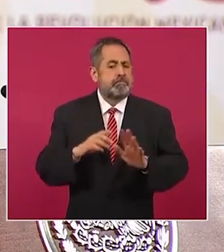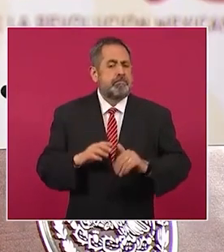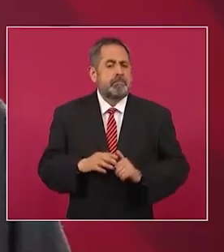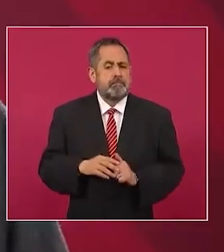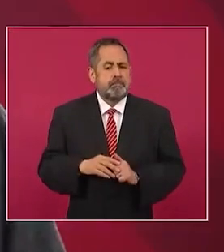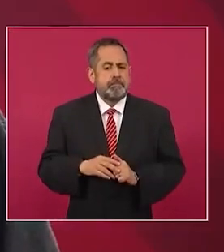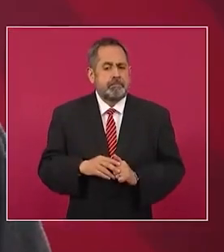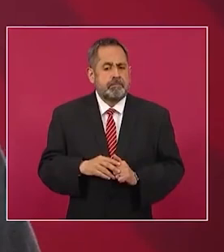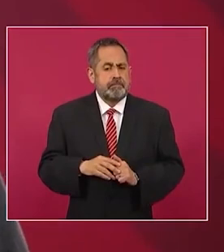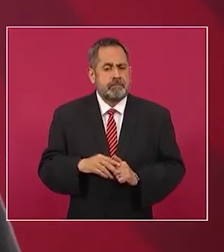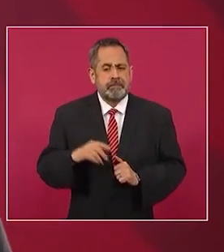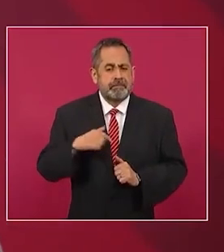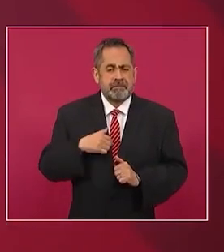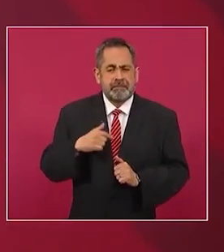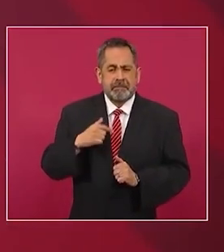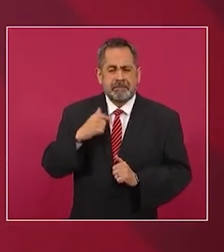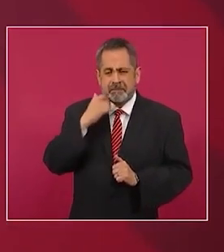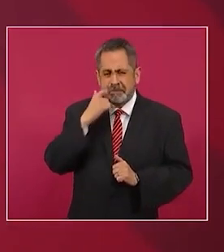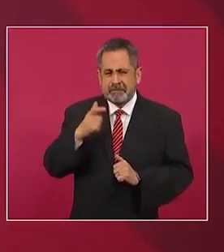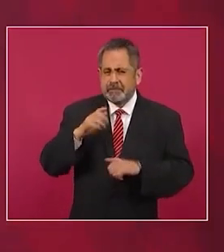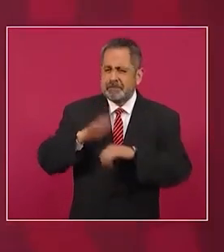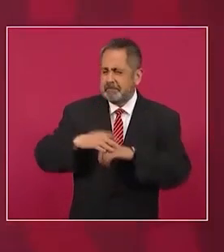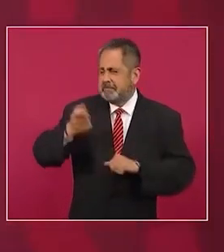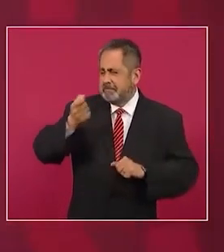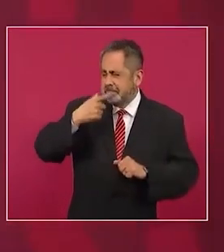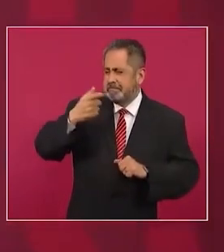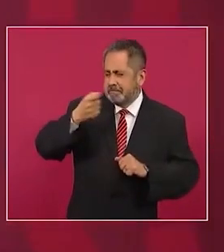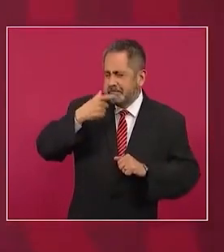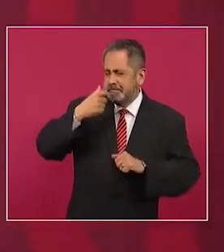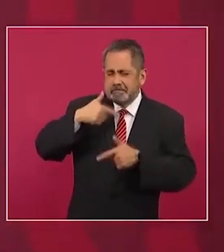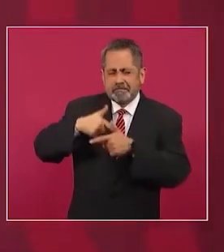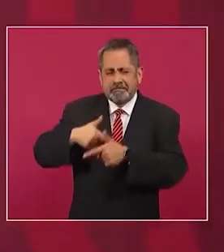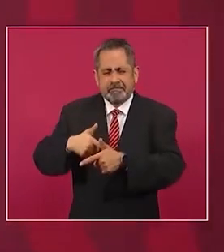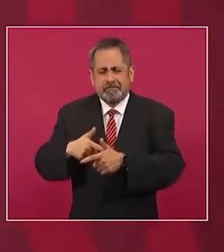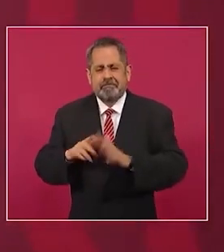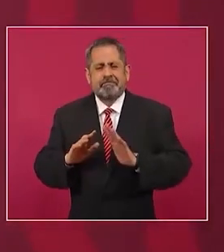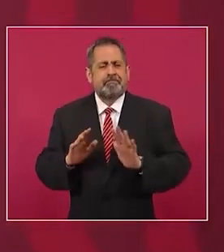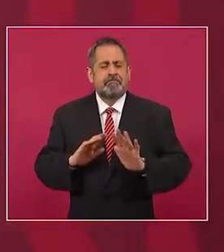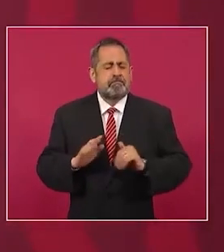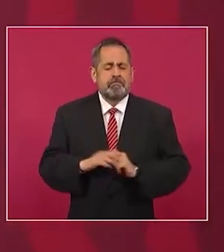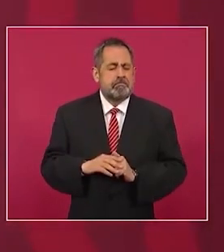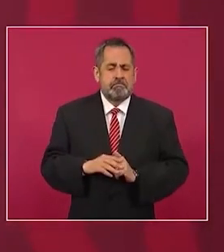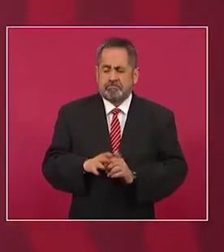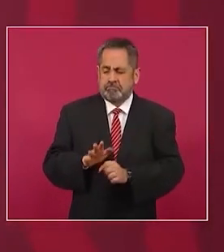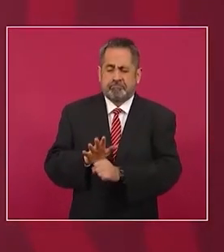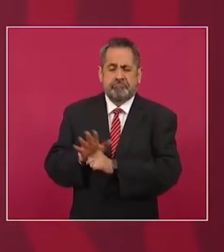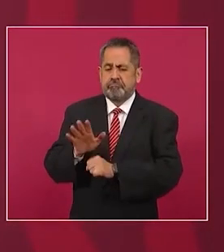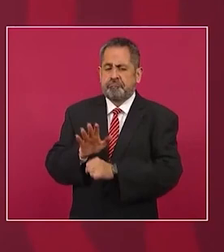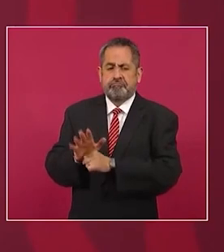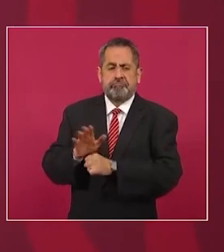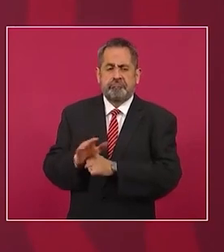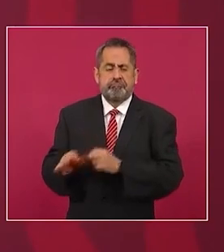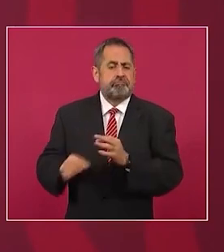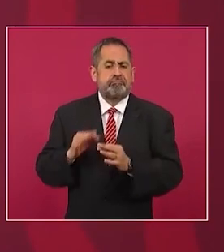tomarlo más tiempo, pero con eso fue suficiente.